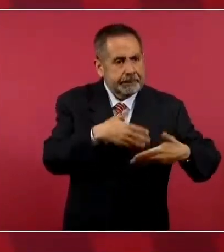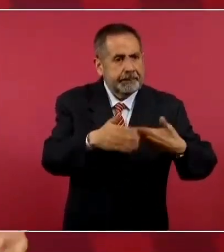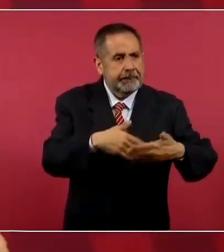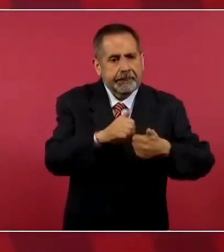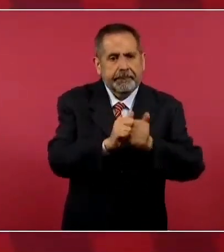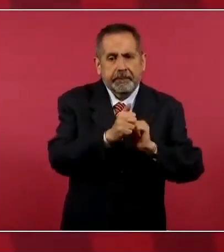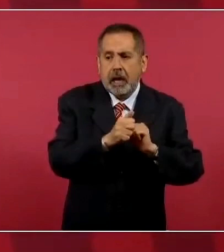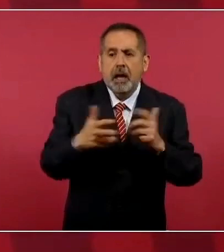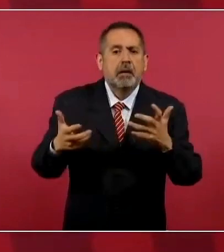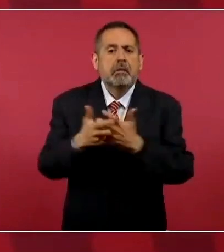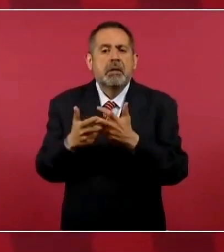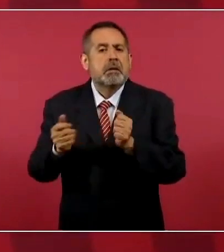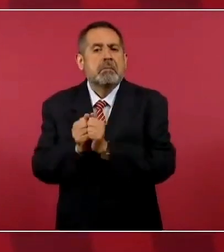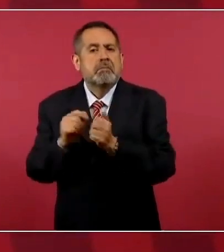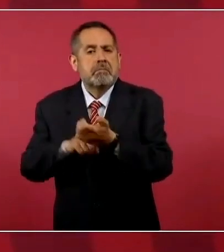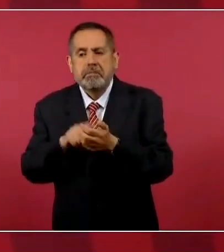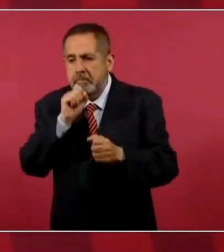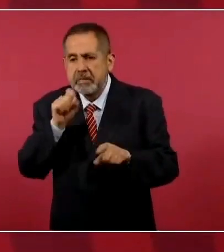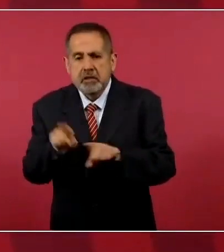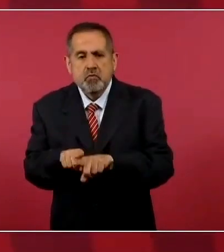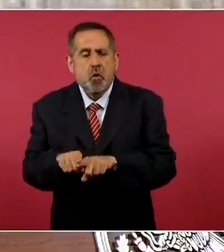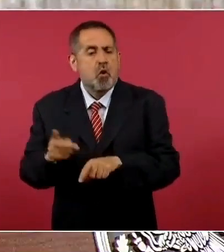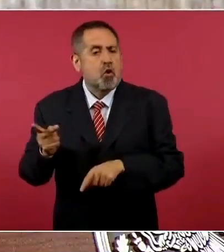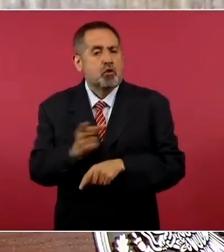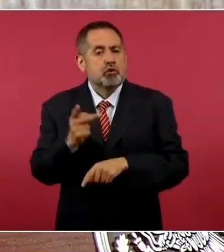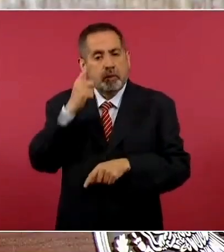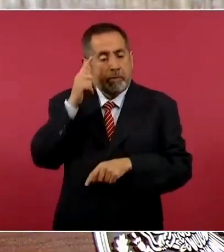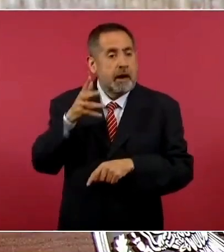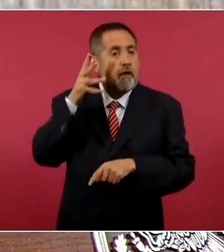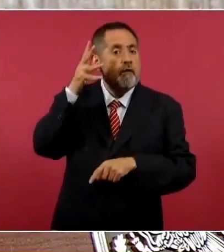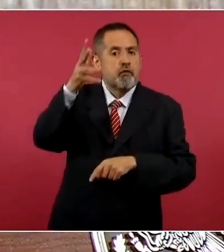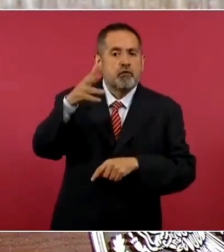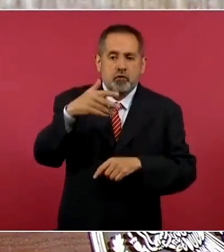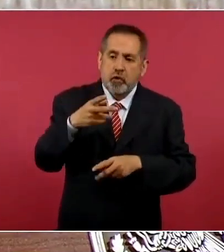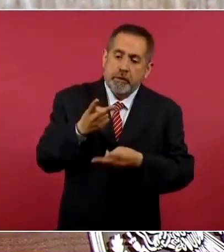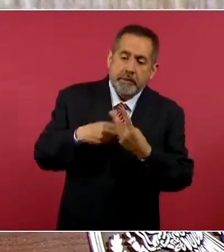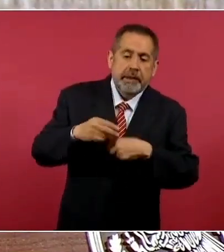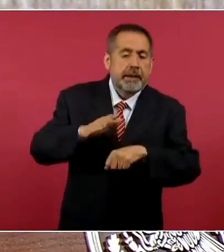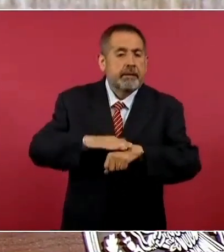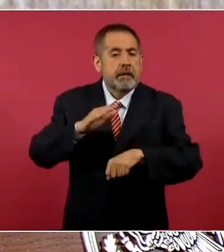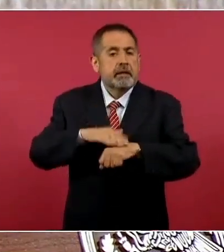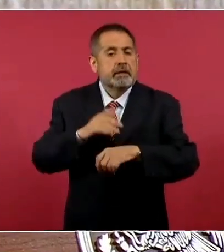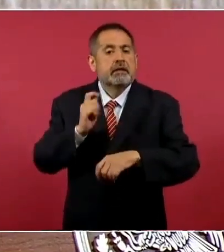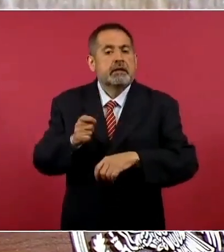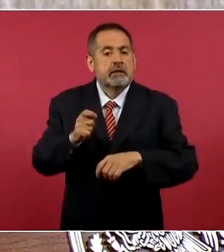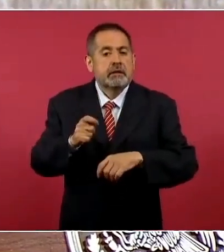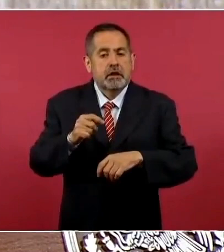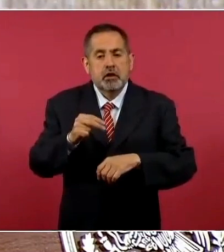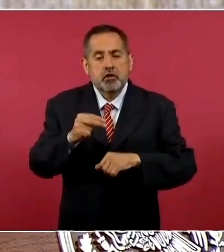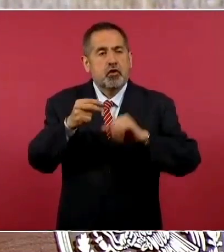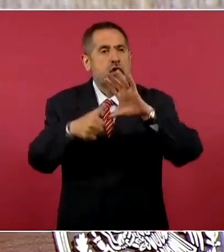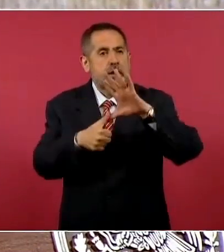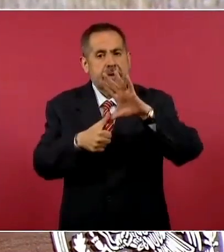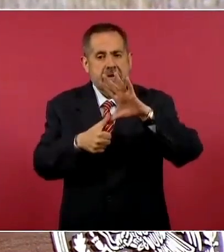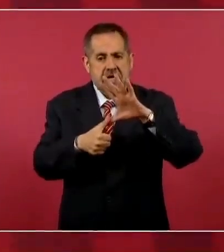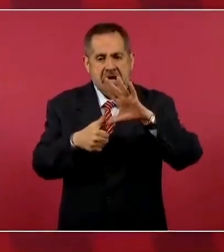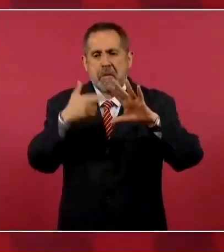futuro de Norteamérica.